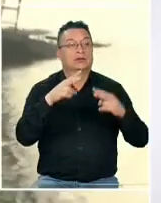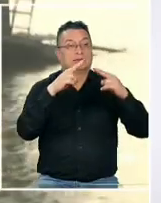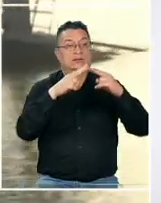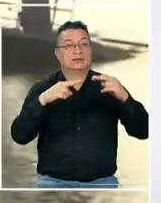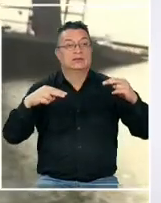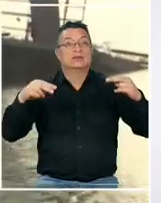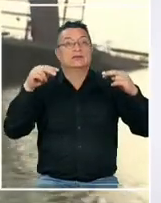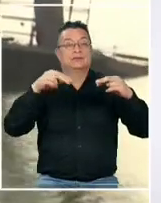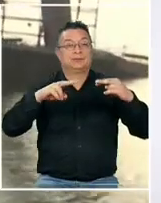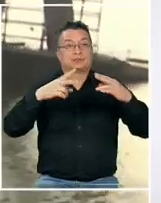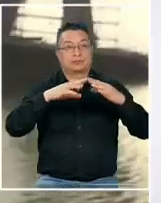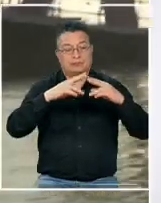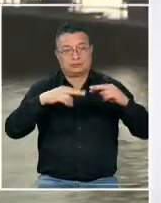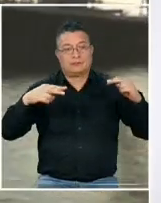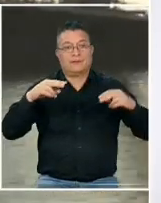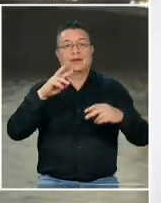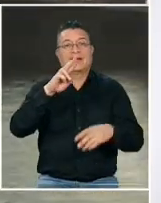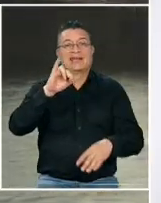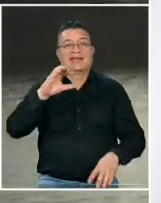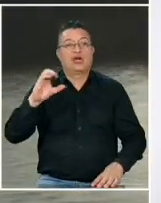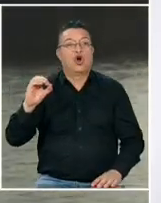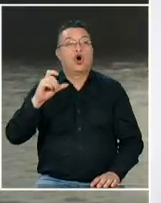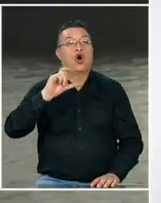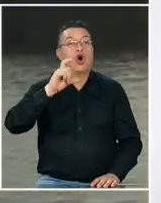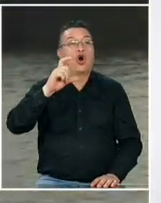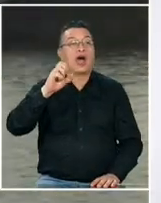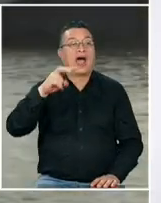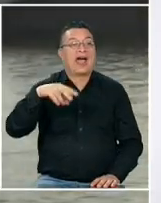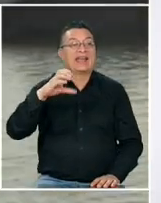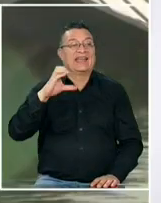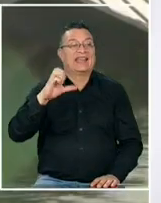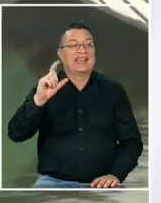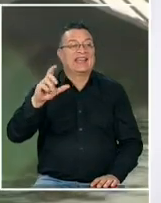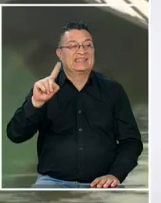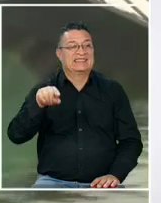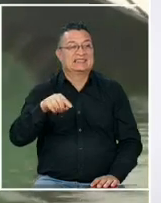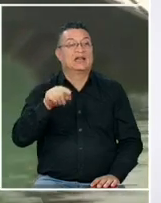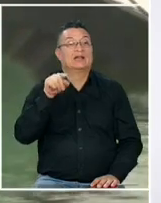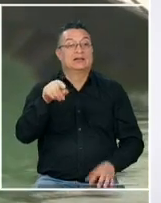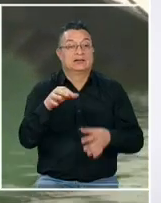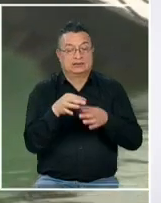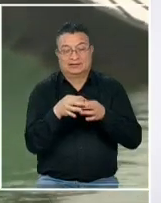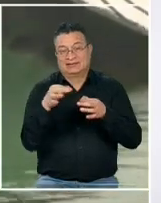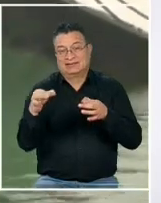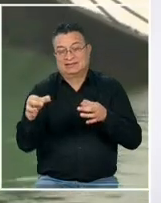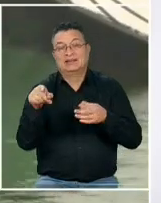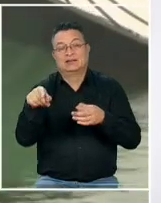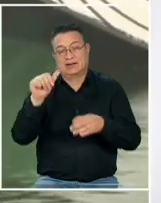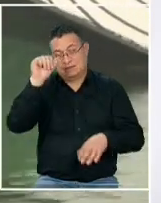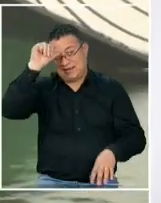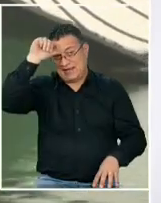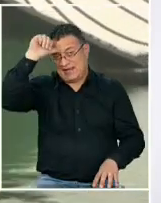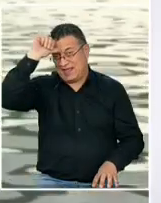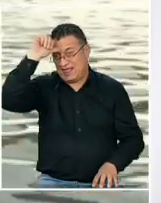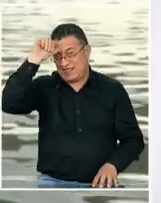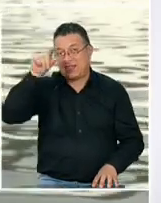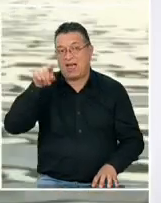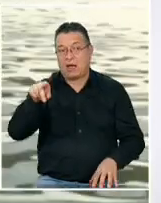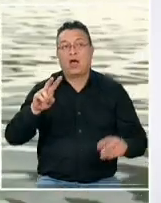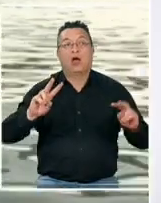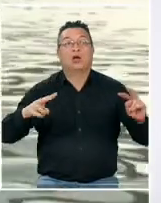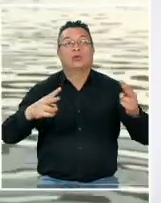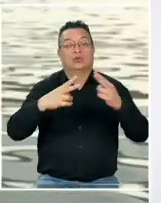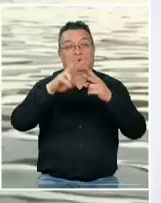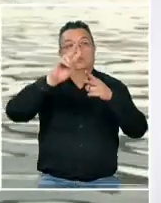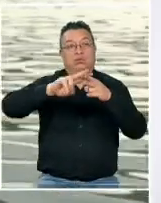sobre una parte del río Ganges esto específicamente en el estado de Bihar que ahí estaba ese puente construyéndose